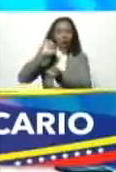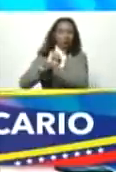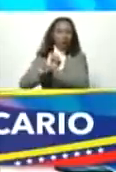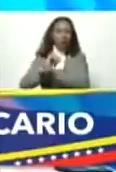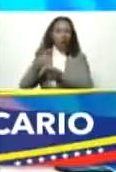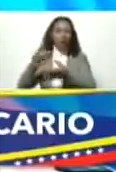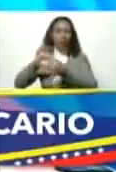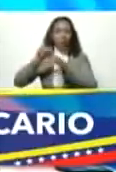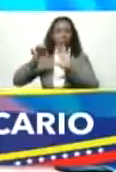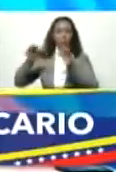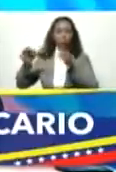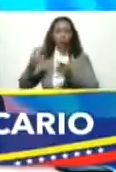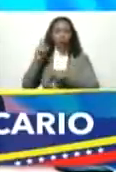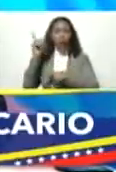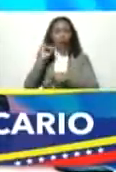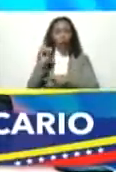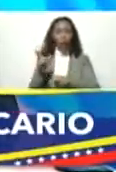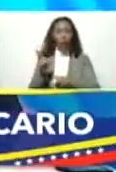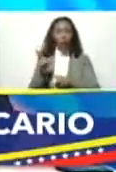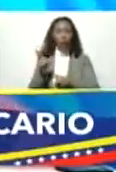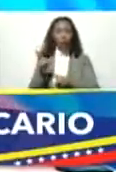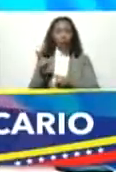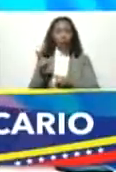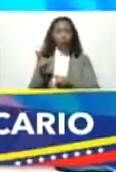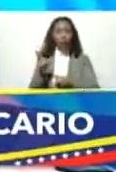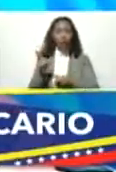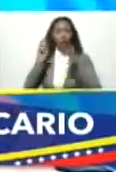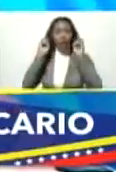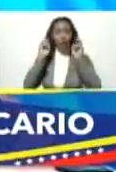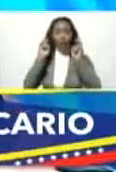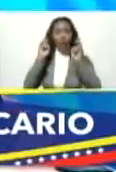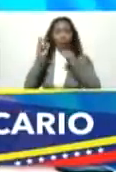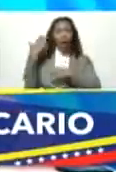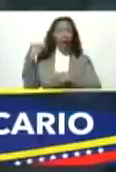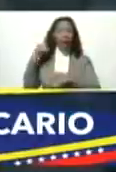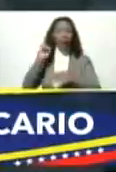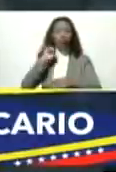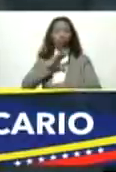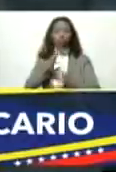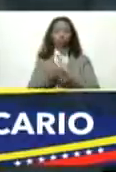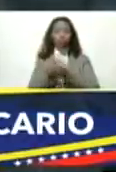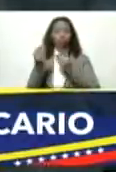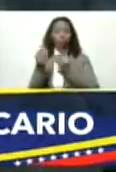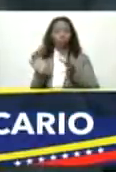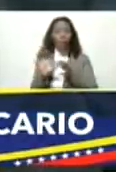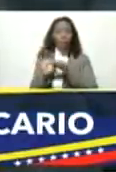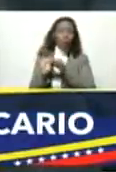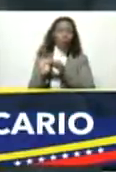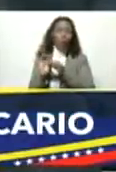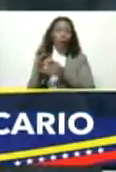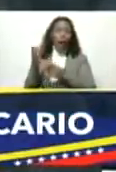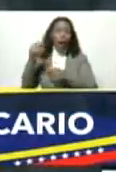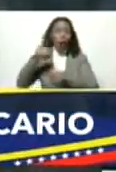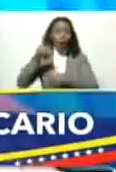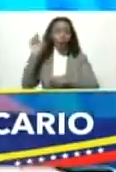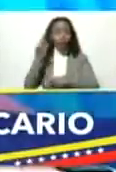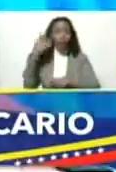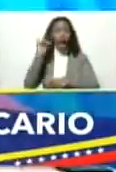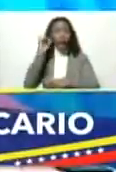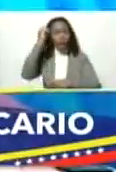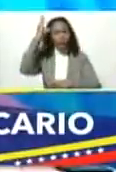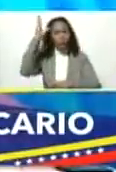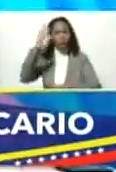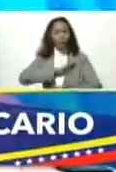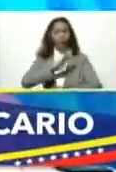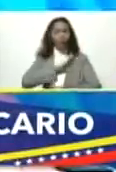de los de las condicionantes forañas o de los condicionantes foraños hoy Venezuela tiene capacidades